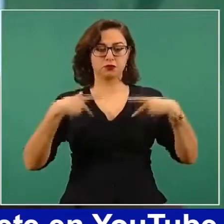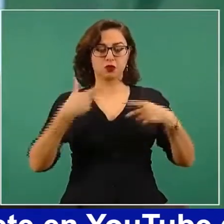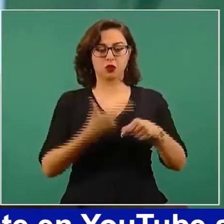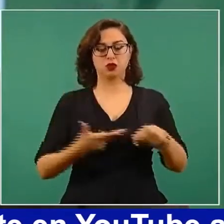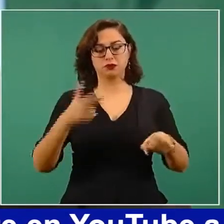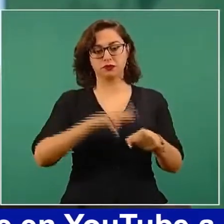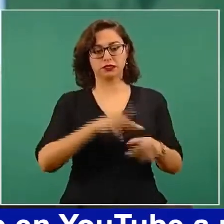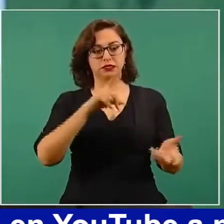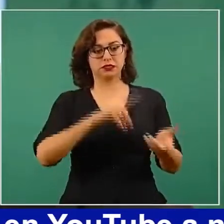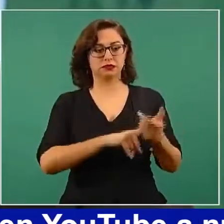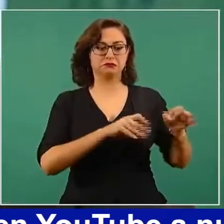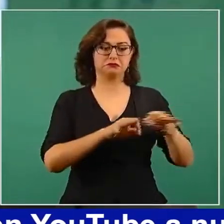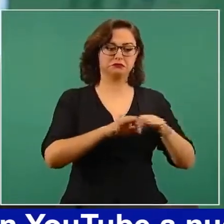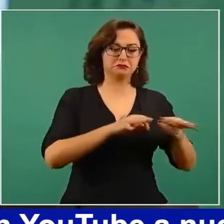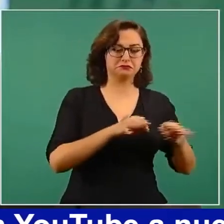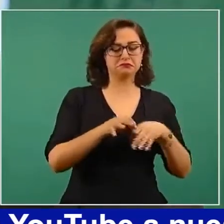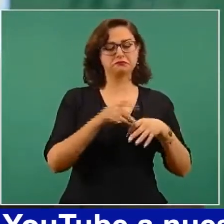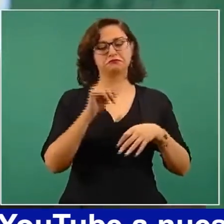enfermeras y médicos.